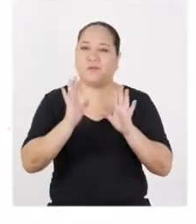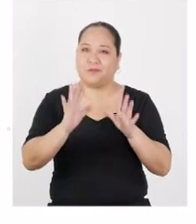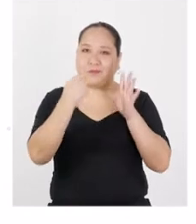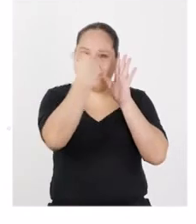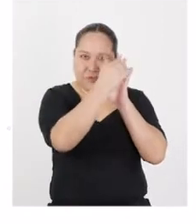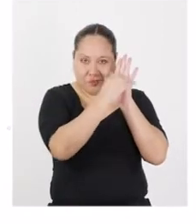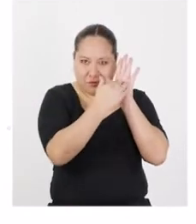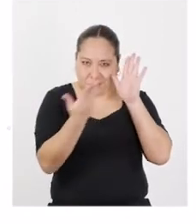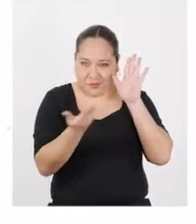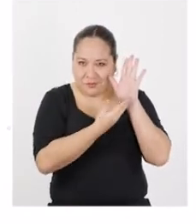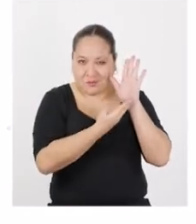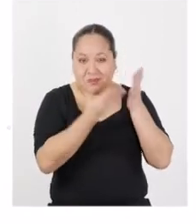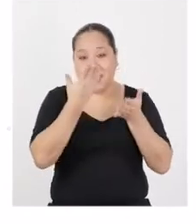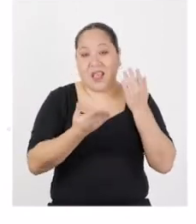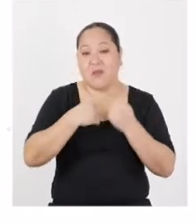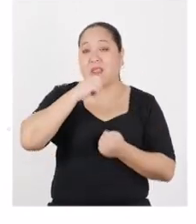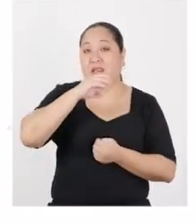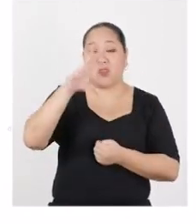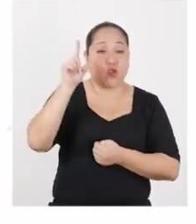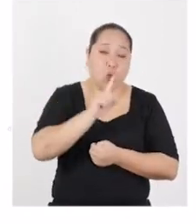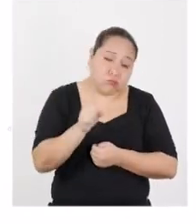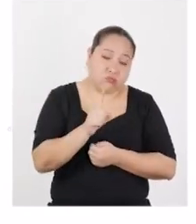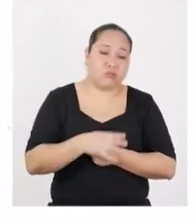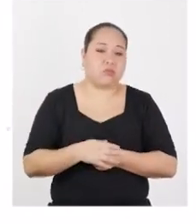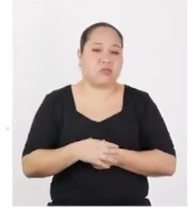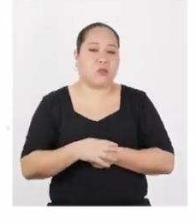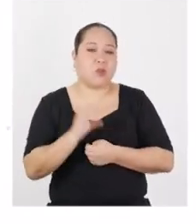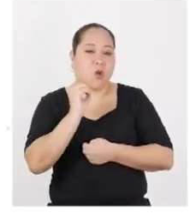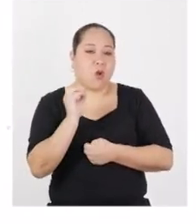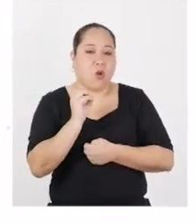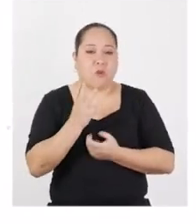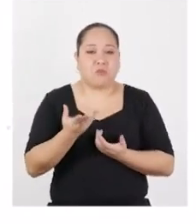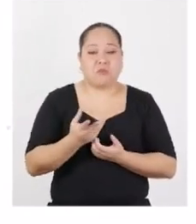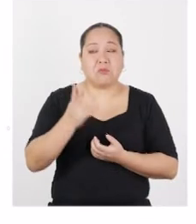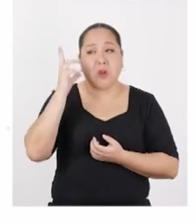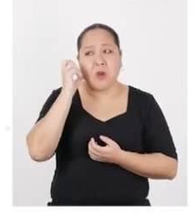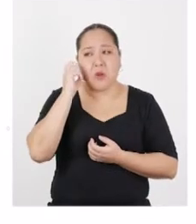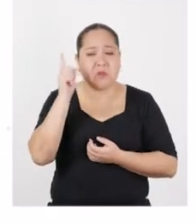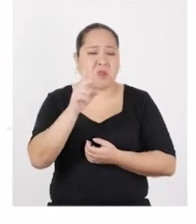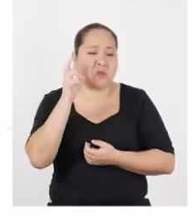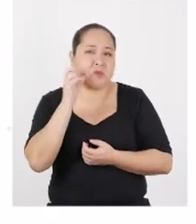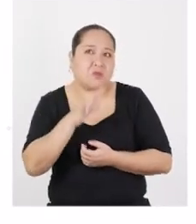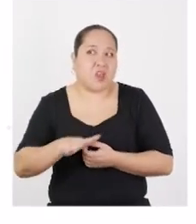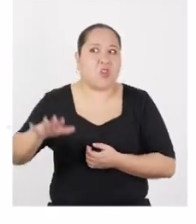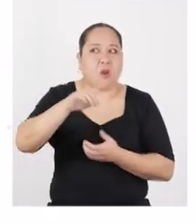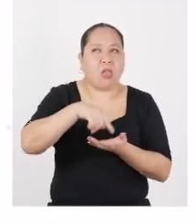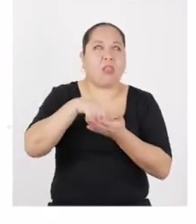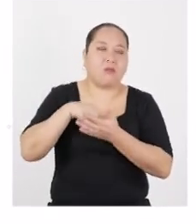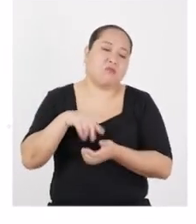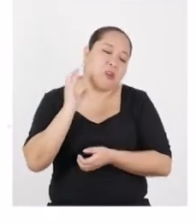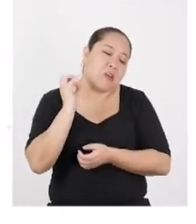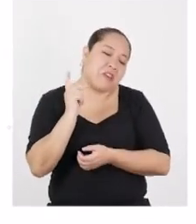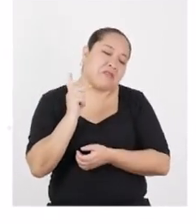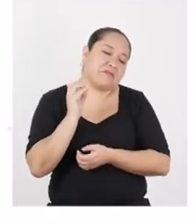Pues ahí tienes opciones. Puedes simplemente decir que no. Puedes oír, pero no escuchar a los integrantes del grupo que presiona.